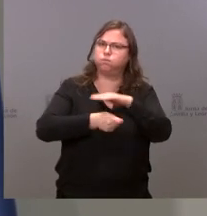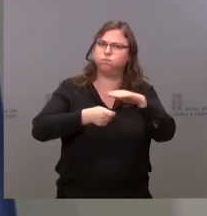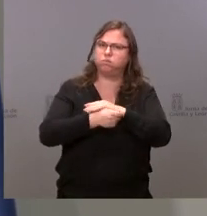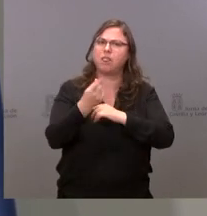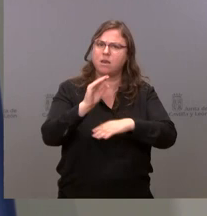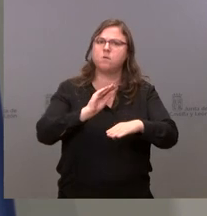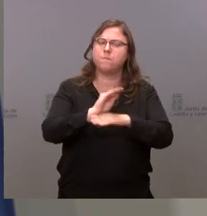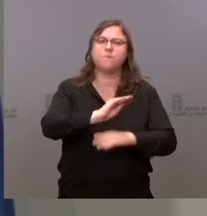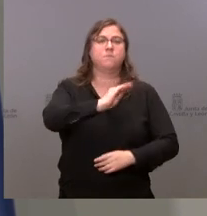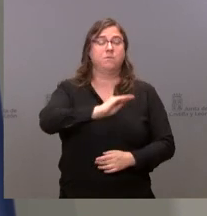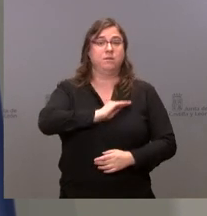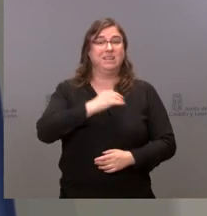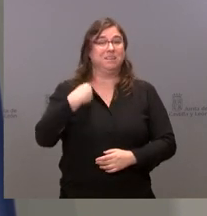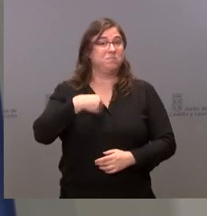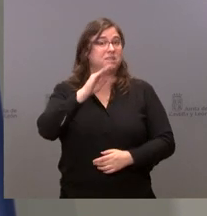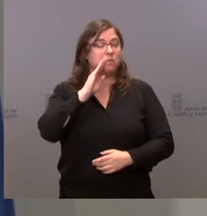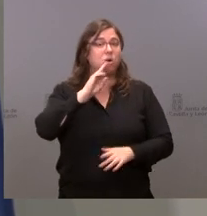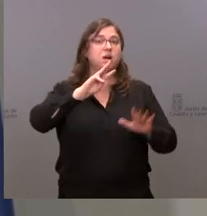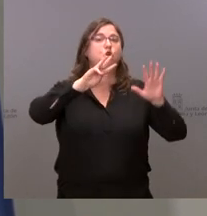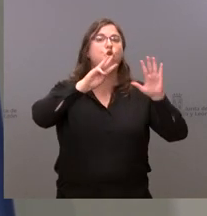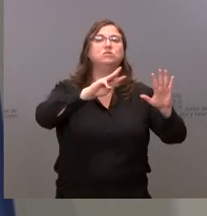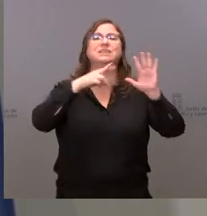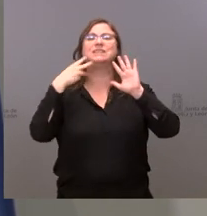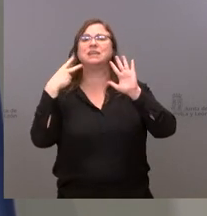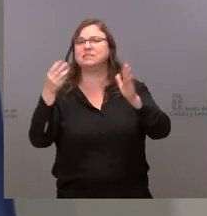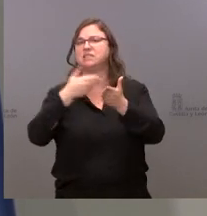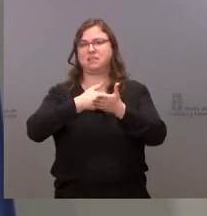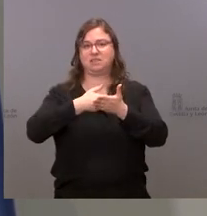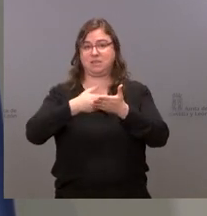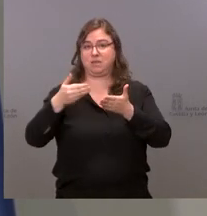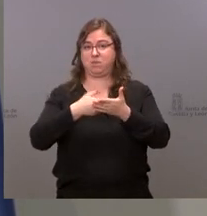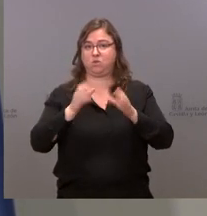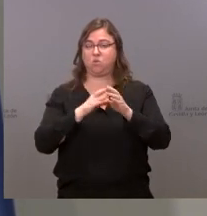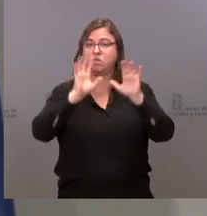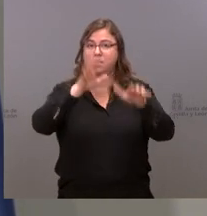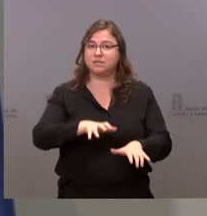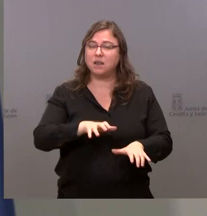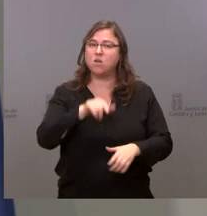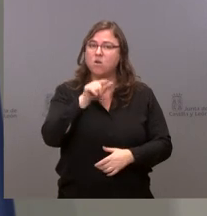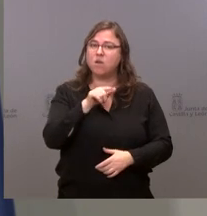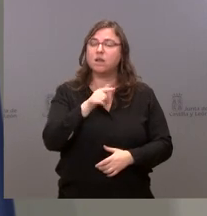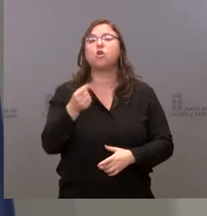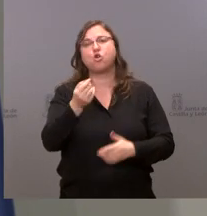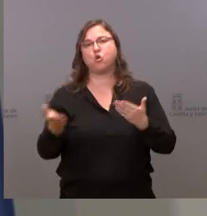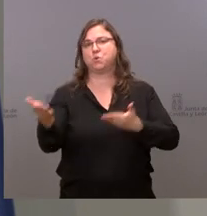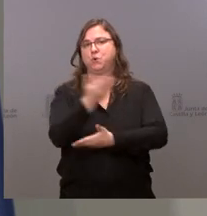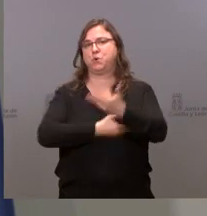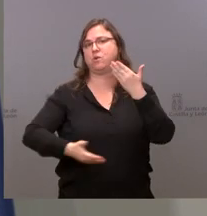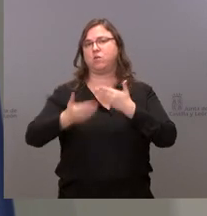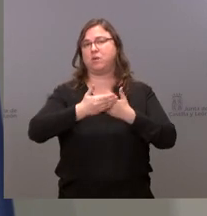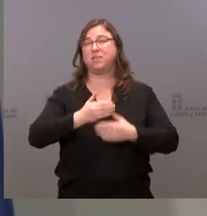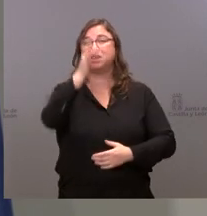aquí se señalaba, estos 87 millones de euros aprobados por la Junta de Castilla y León, que generan en colaboración con otras administraciones